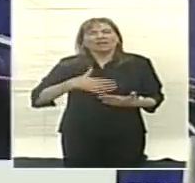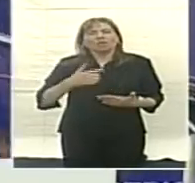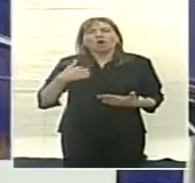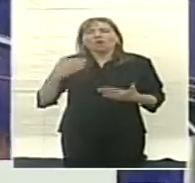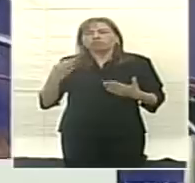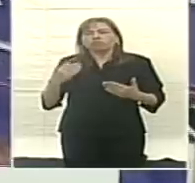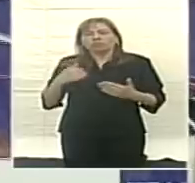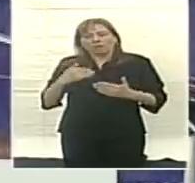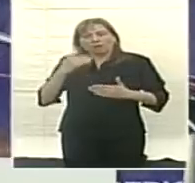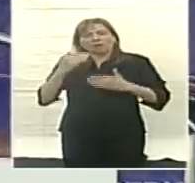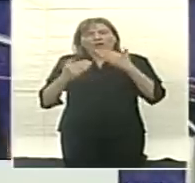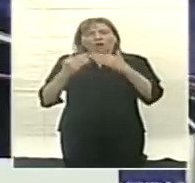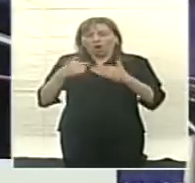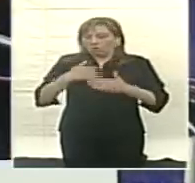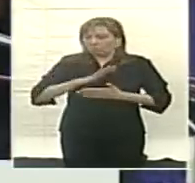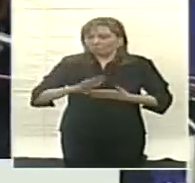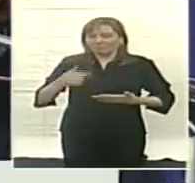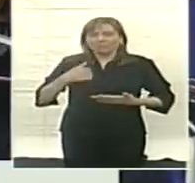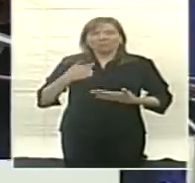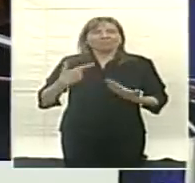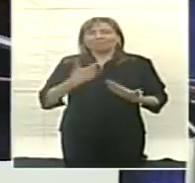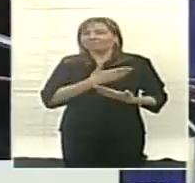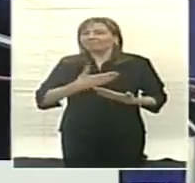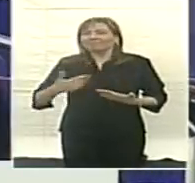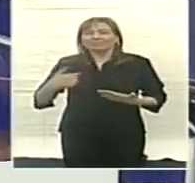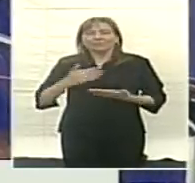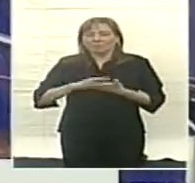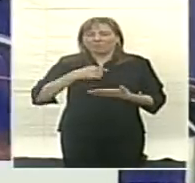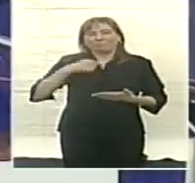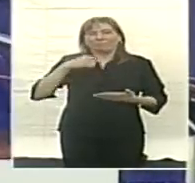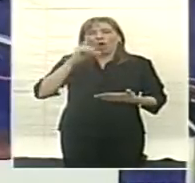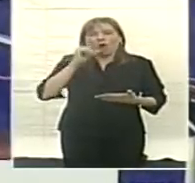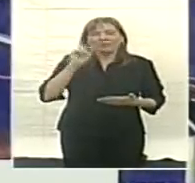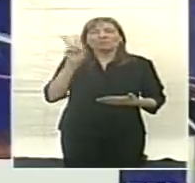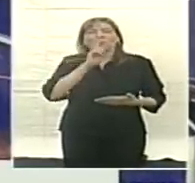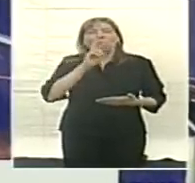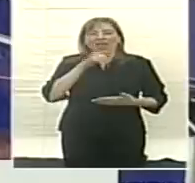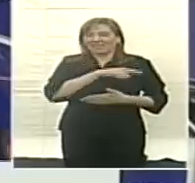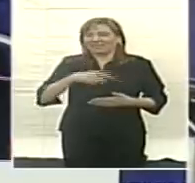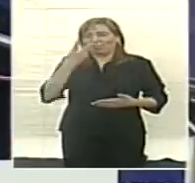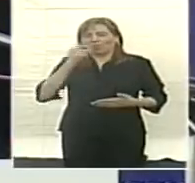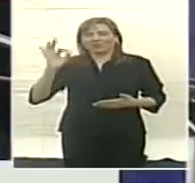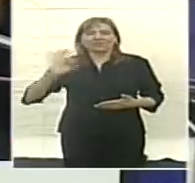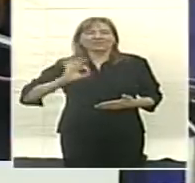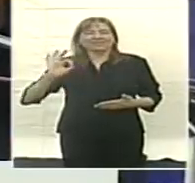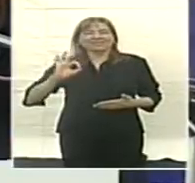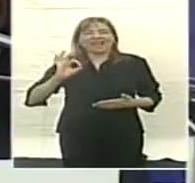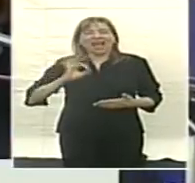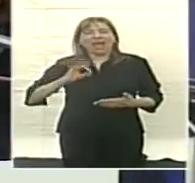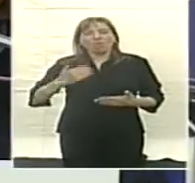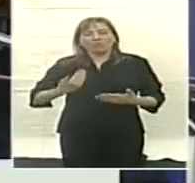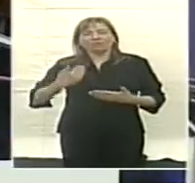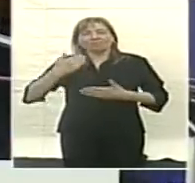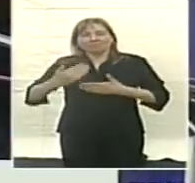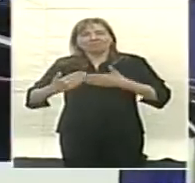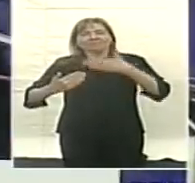cubriendo, que somos la generación, esta generación del Bicentenario, la que está cubriendo